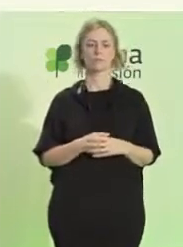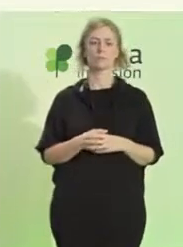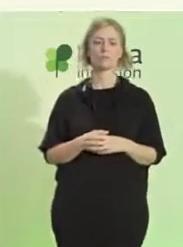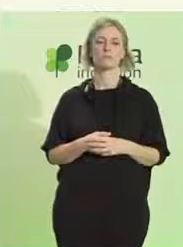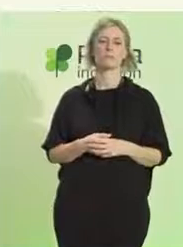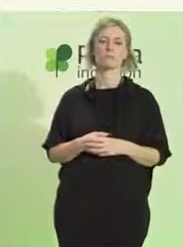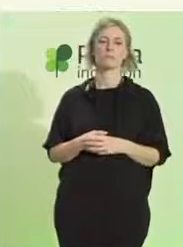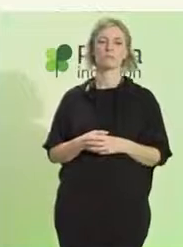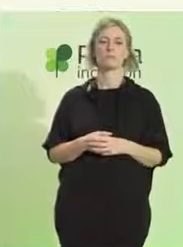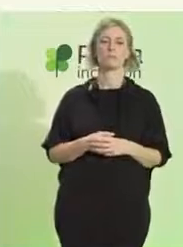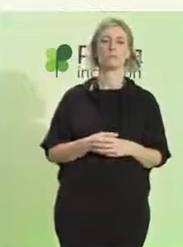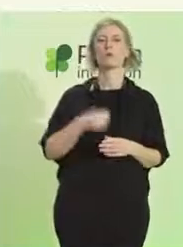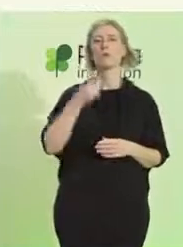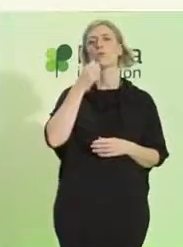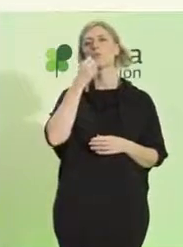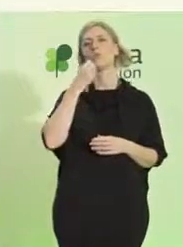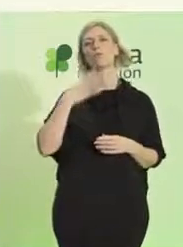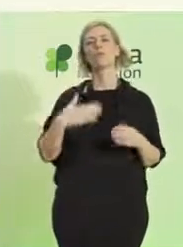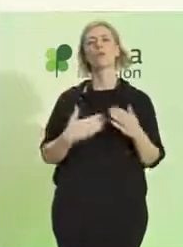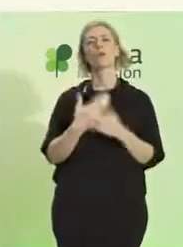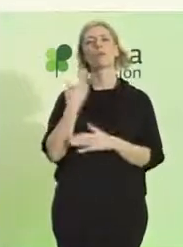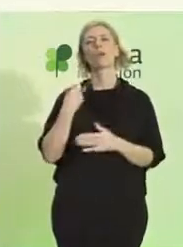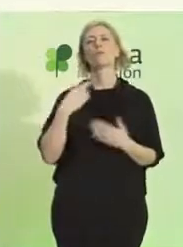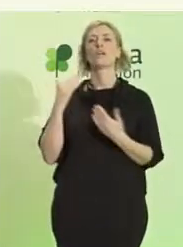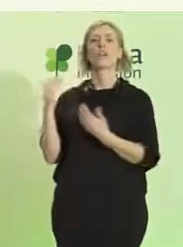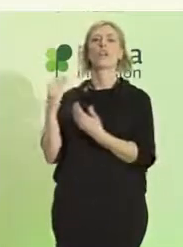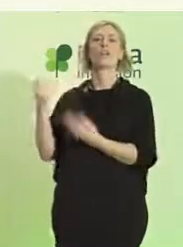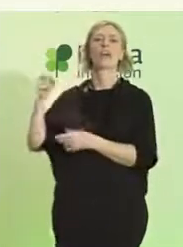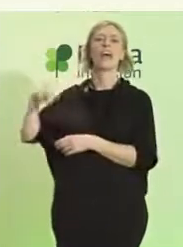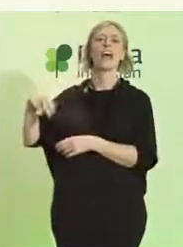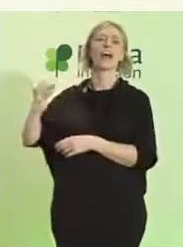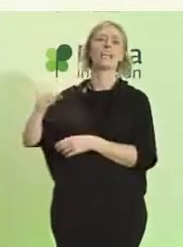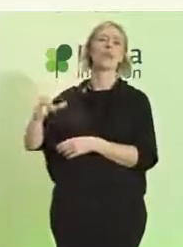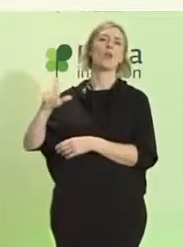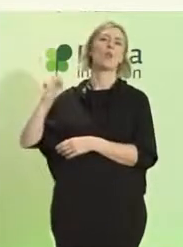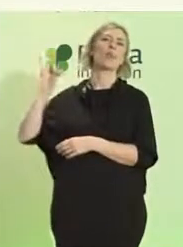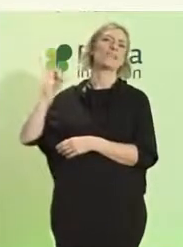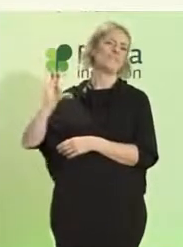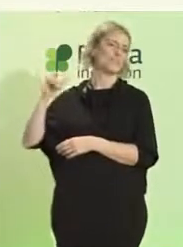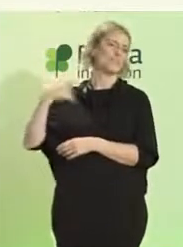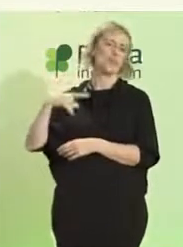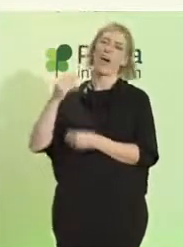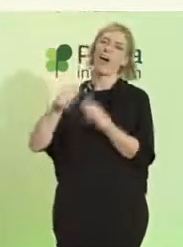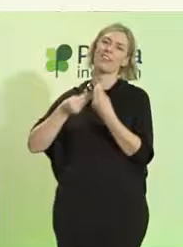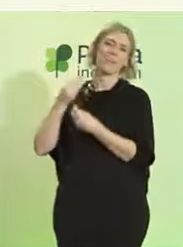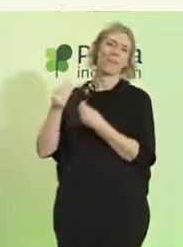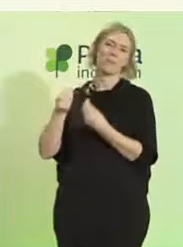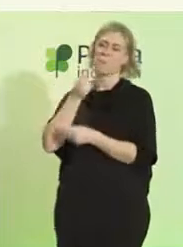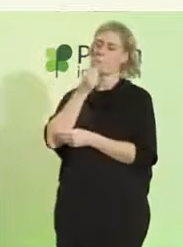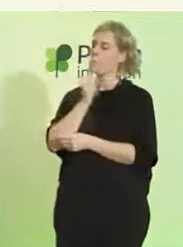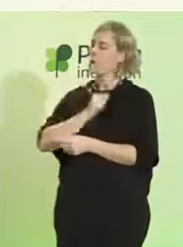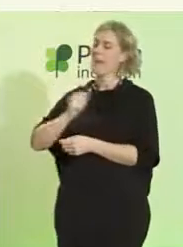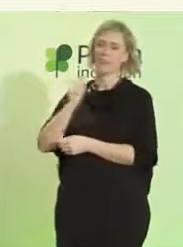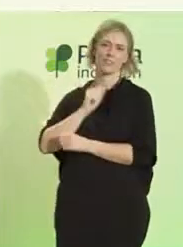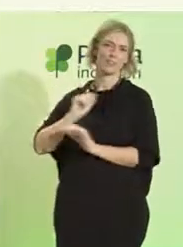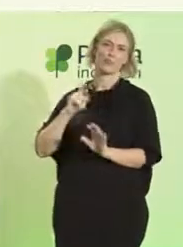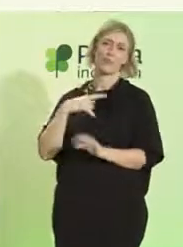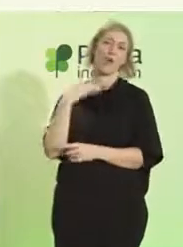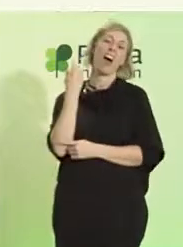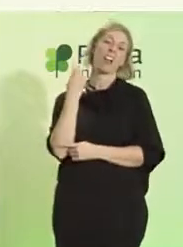Buenos días, muchas gracias, Ana y Luis. Lo hacéis genial. No hace falta que lo diga por aquí, pero porque lo sabéis.